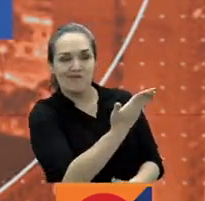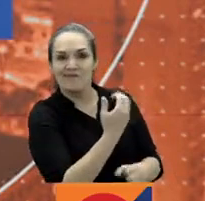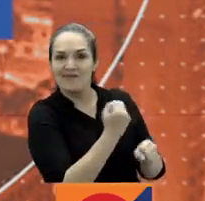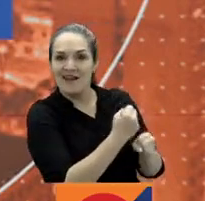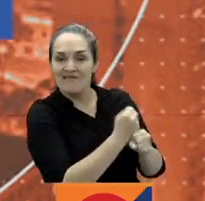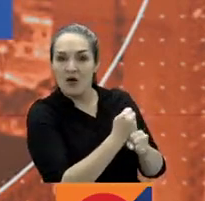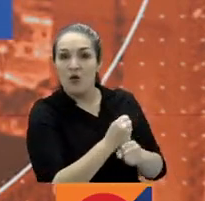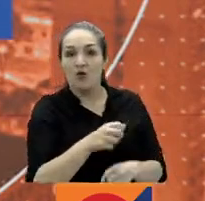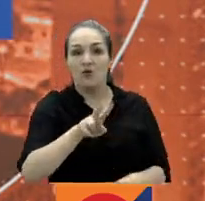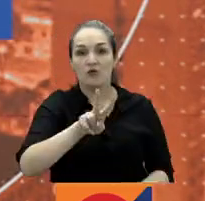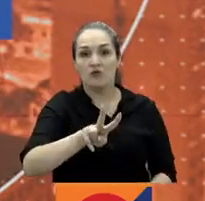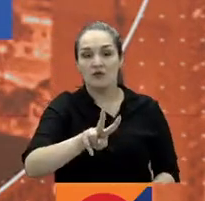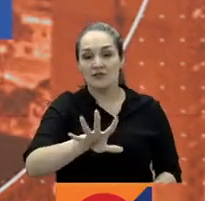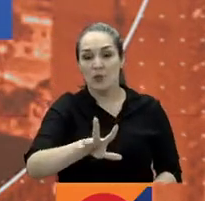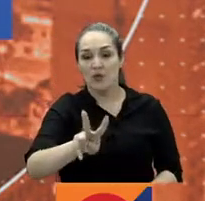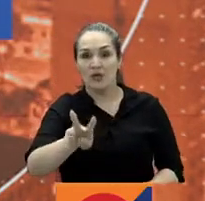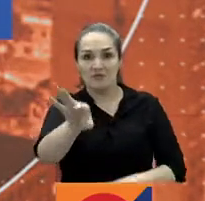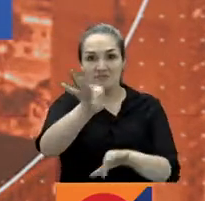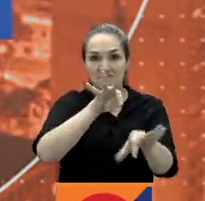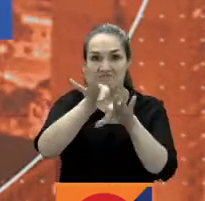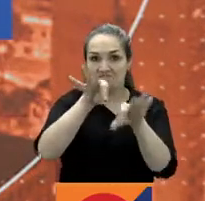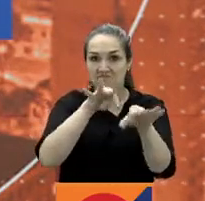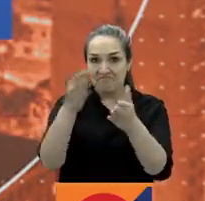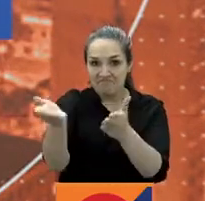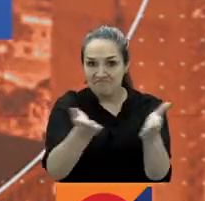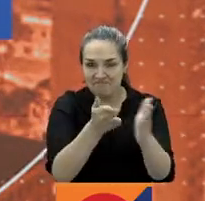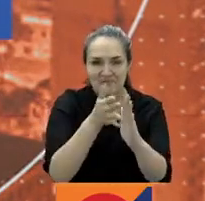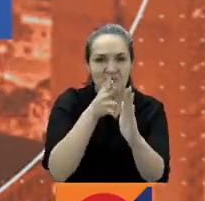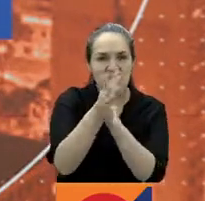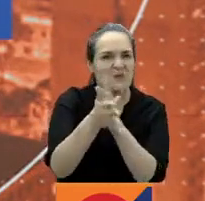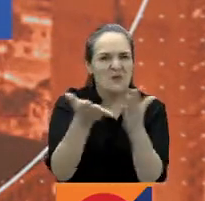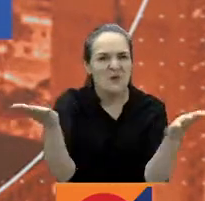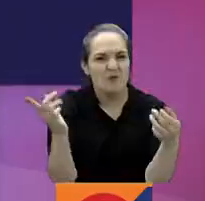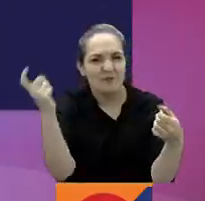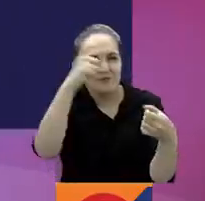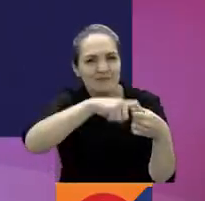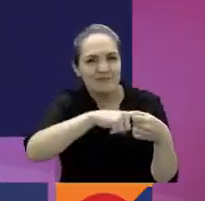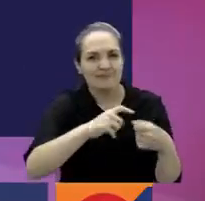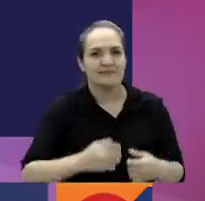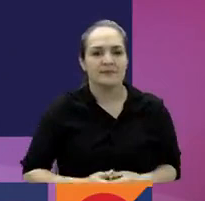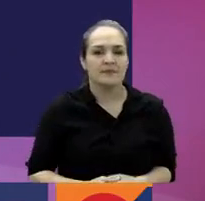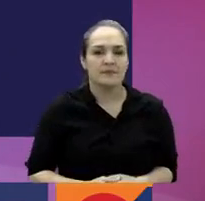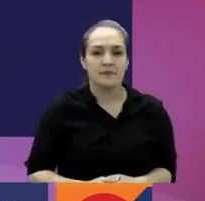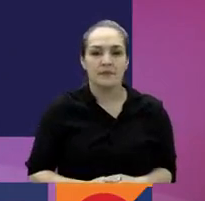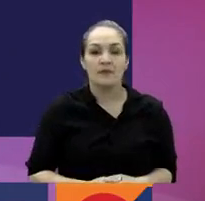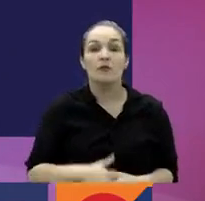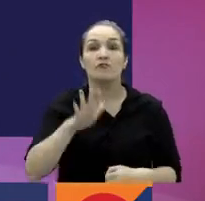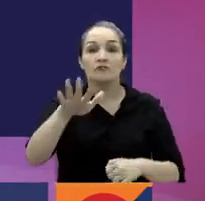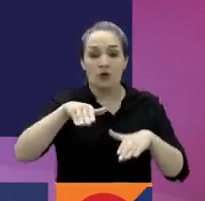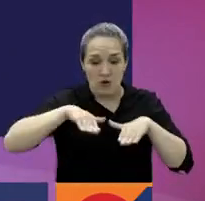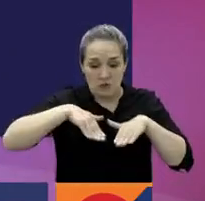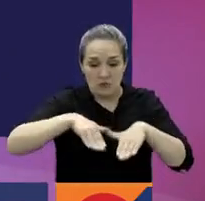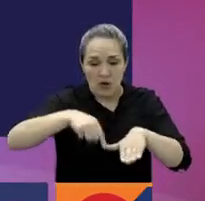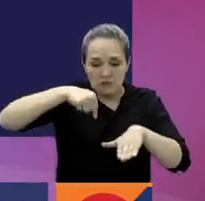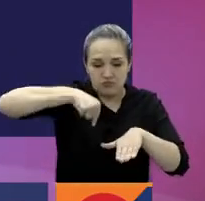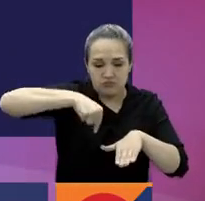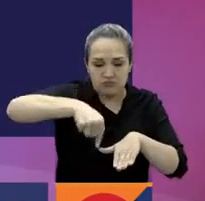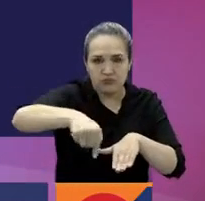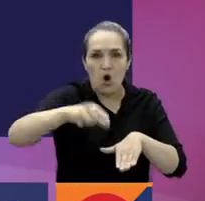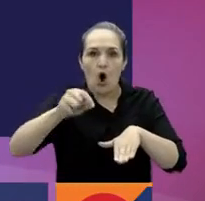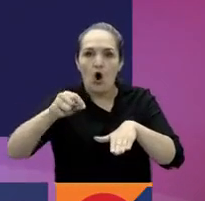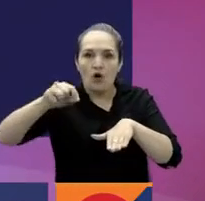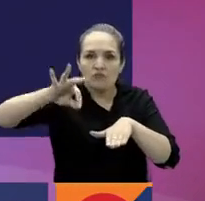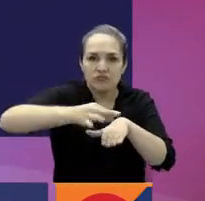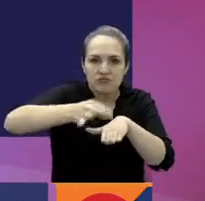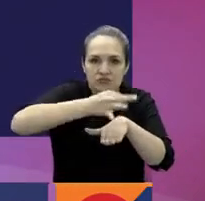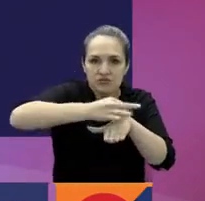252 vacantes disponibles. Les contamos cómo postularse. En oportunidades para que operadores de máquinas de coser